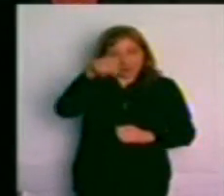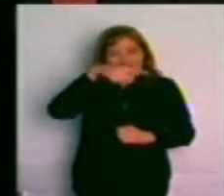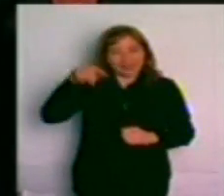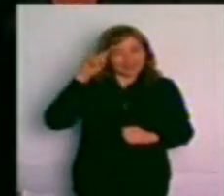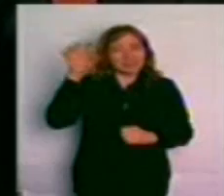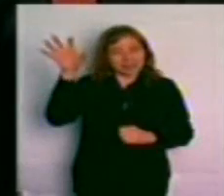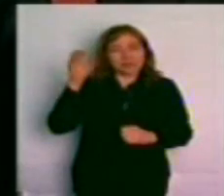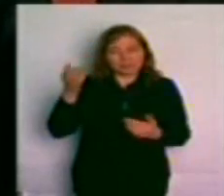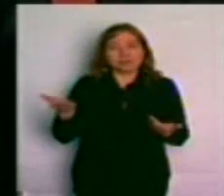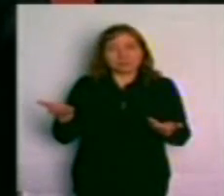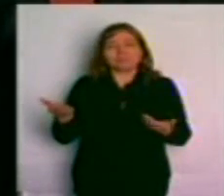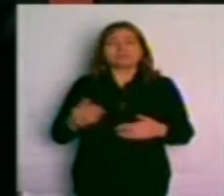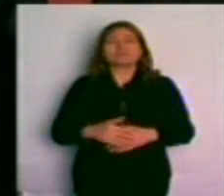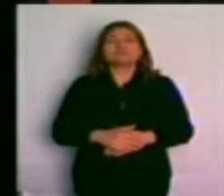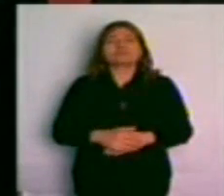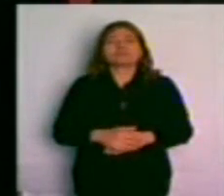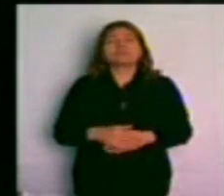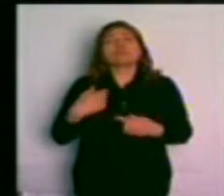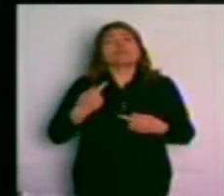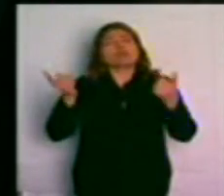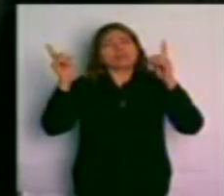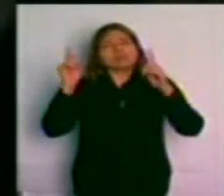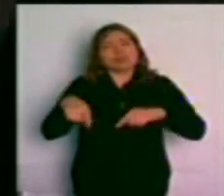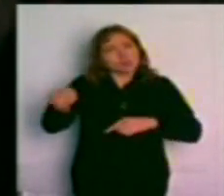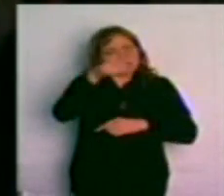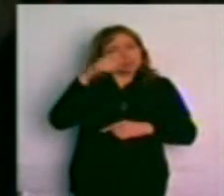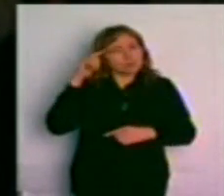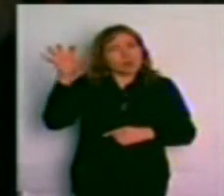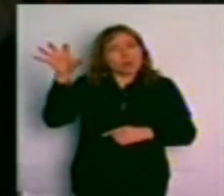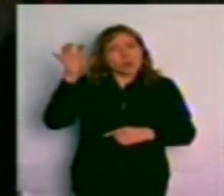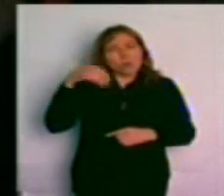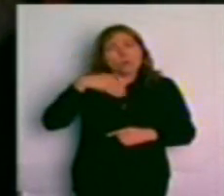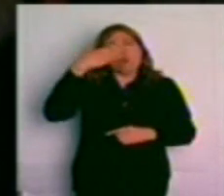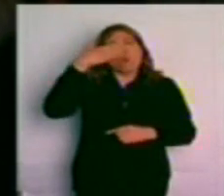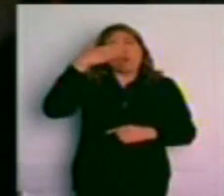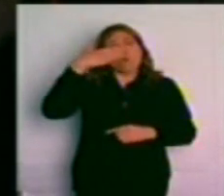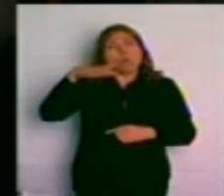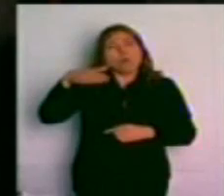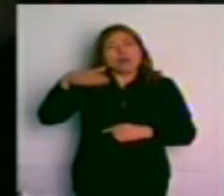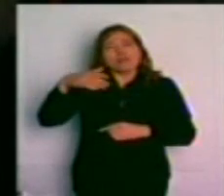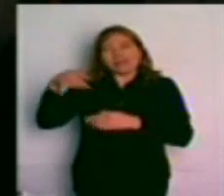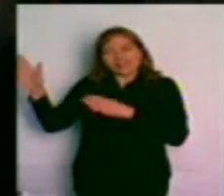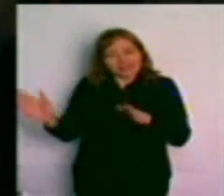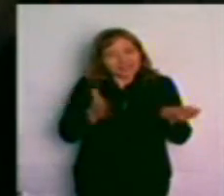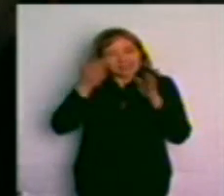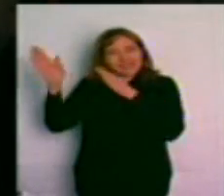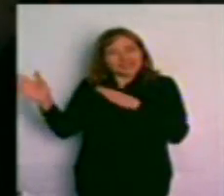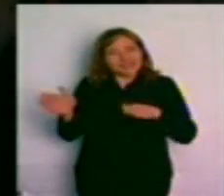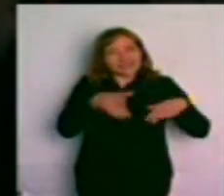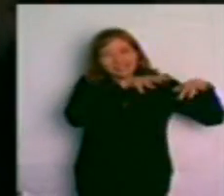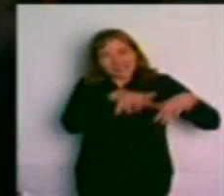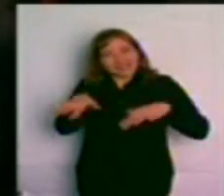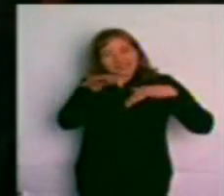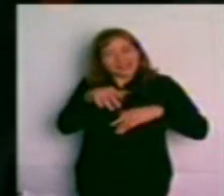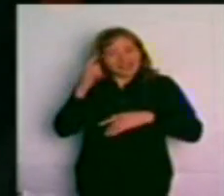También deben recordar la última carroza que desfiló ese